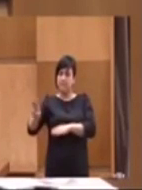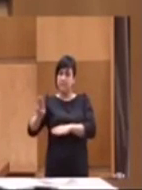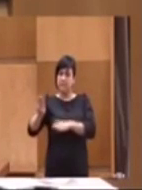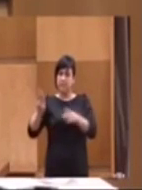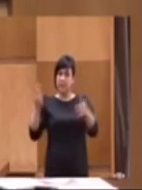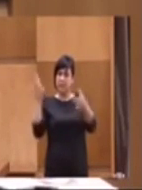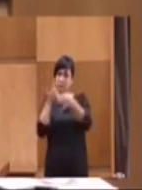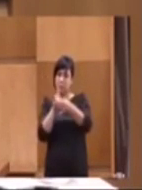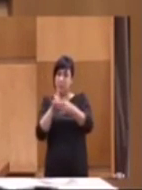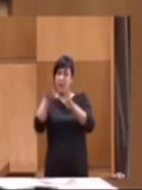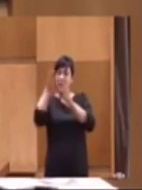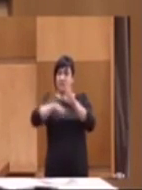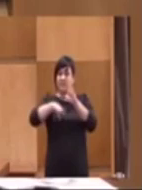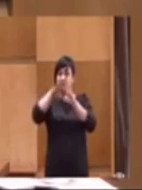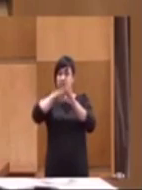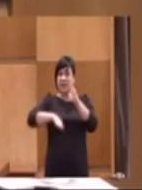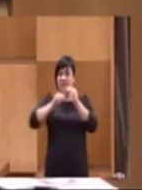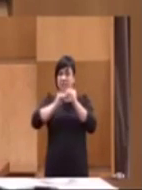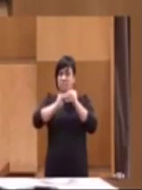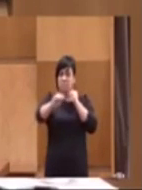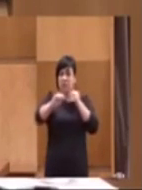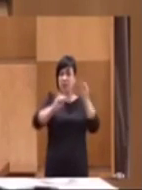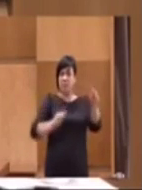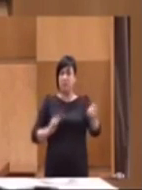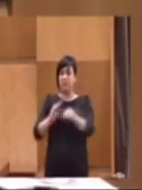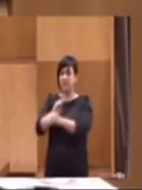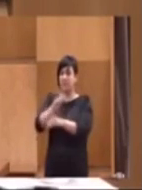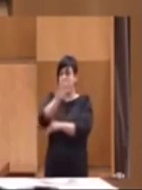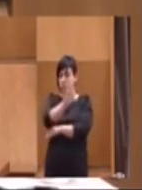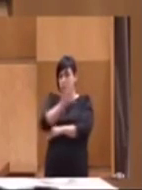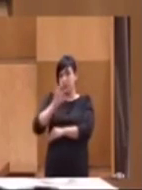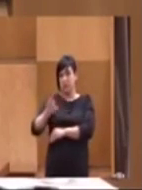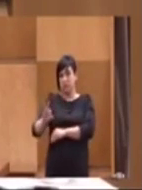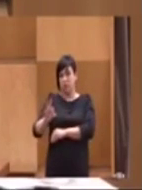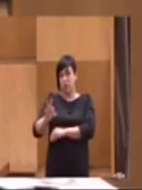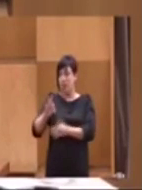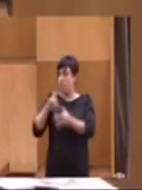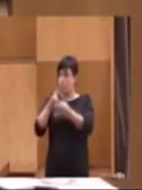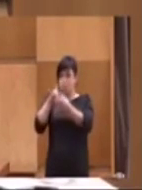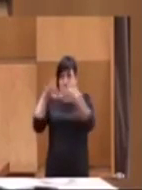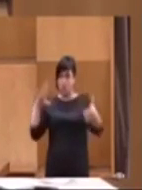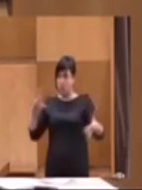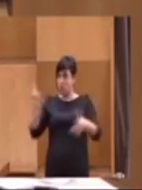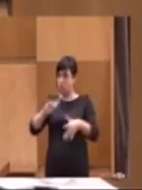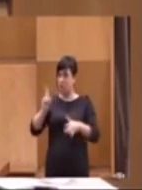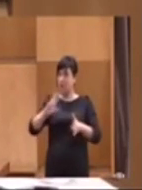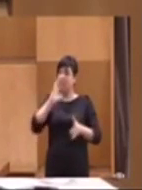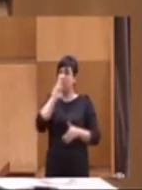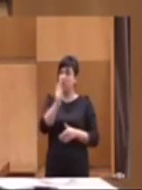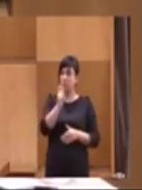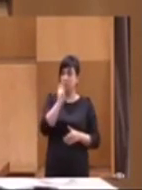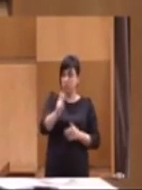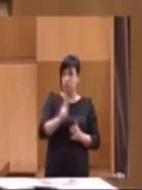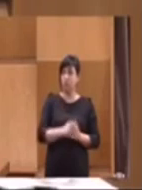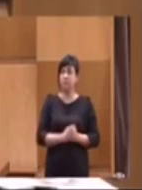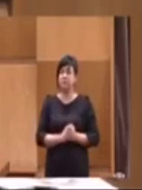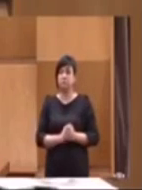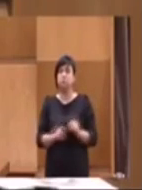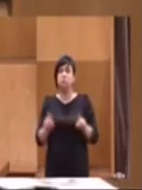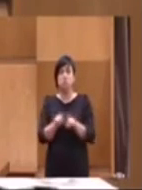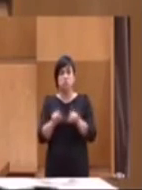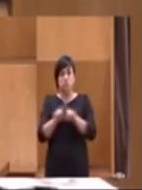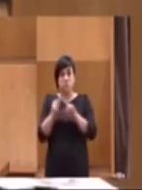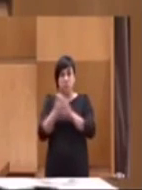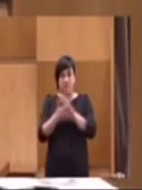de lo que es la tarifa plana en materia de bonificación de la seguridad social, que tampoco tiene nada que ver con el sistema de pensiones. Por lo tanto, como decía